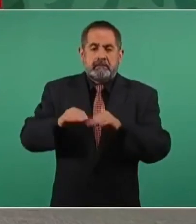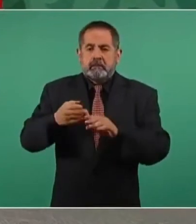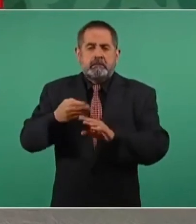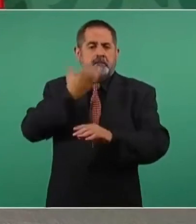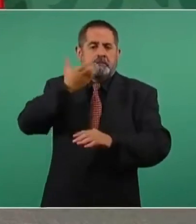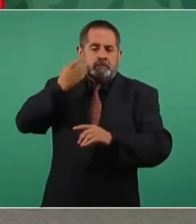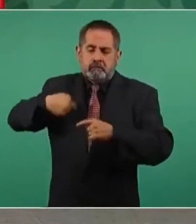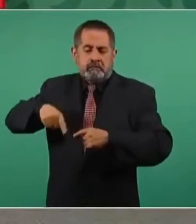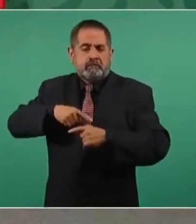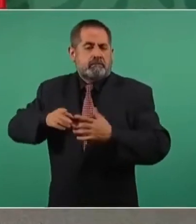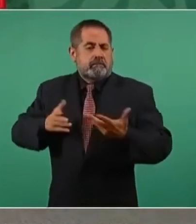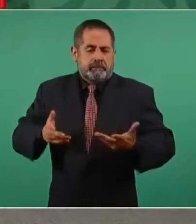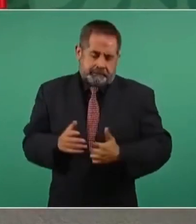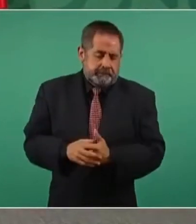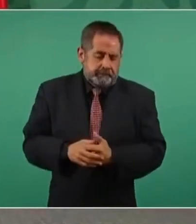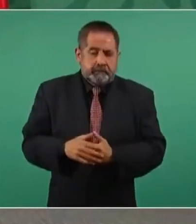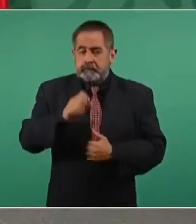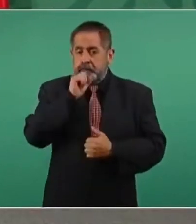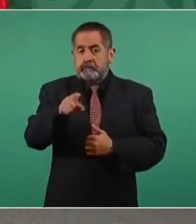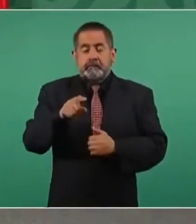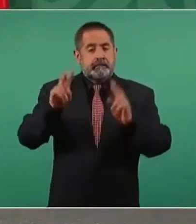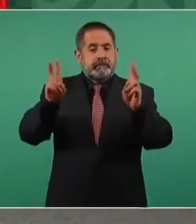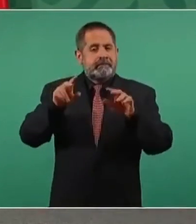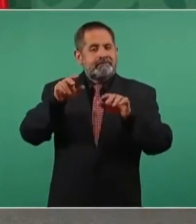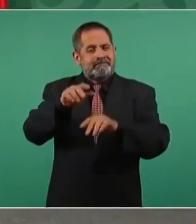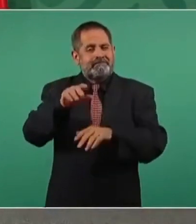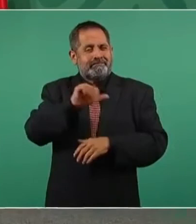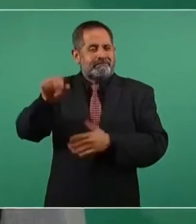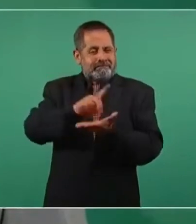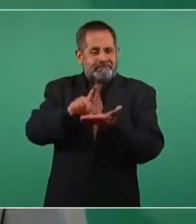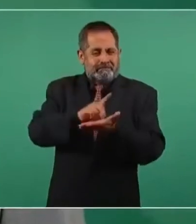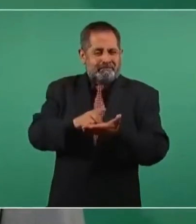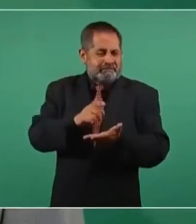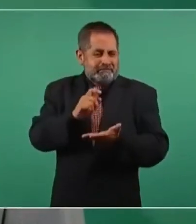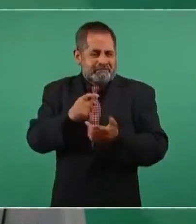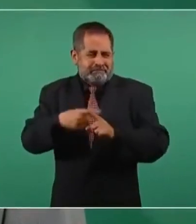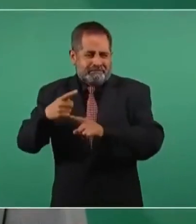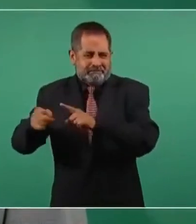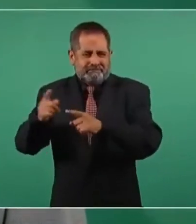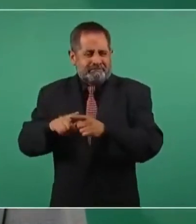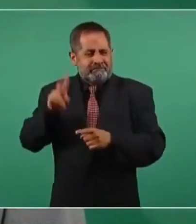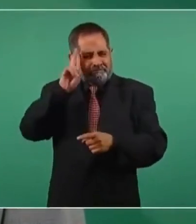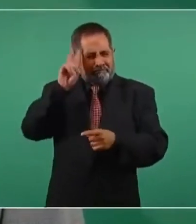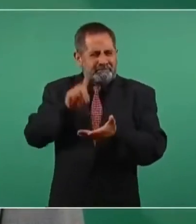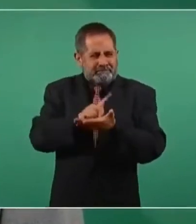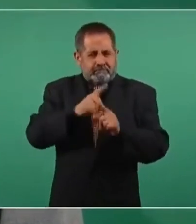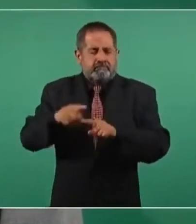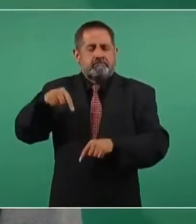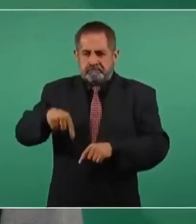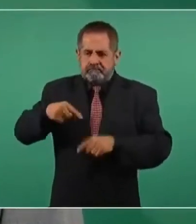y también el tema de las drogas vamos a seguir aquí hablando